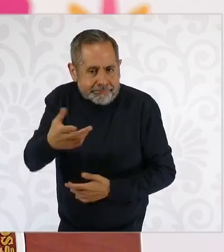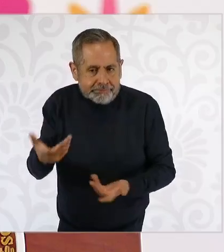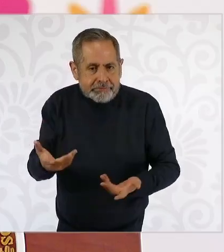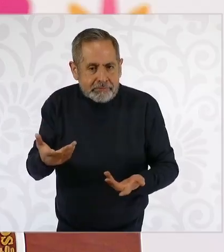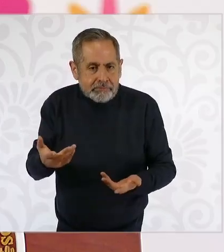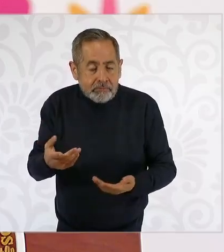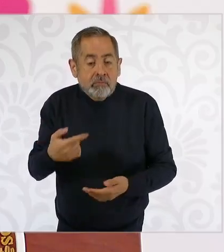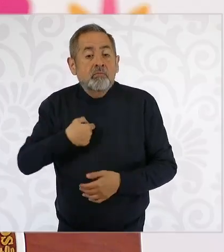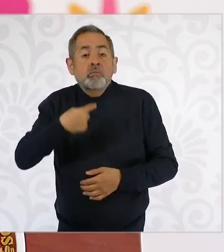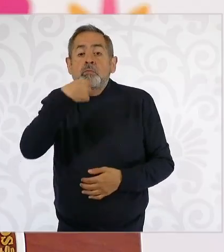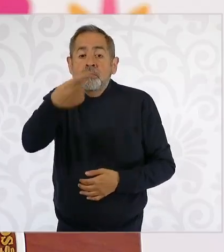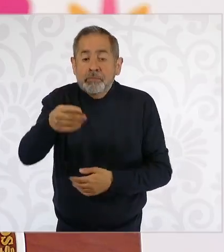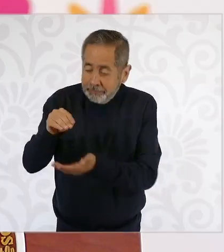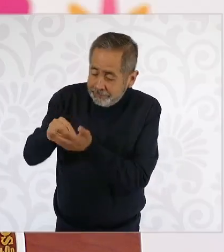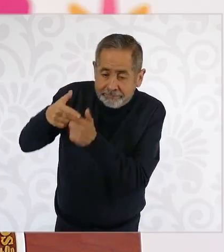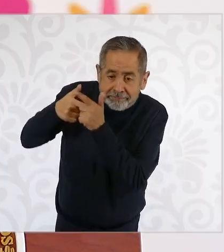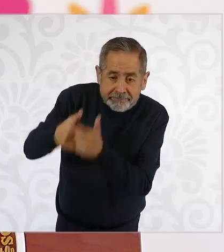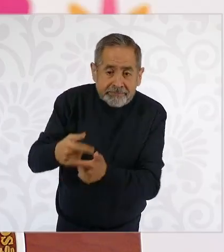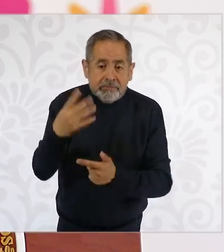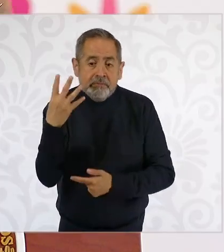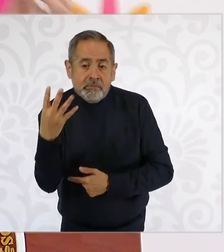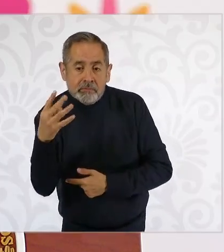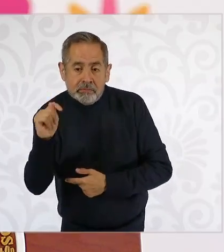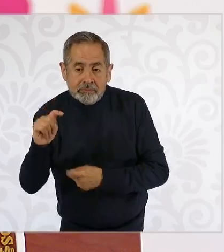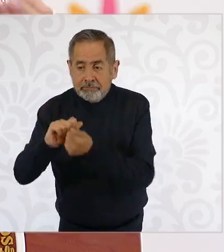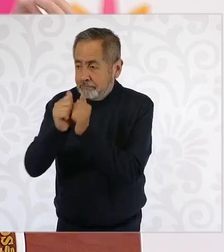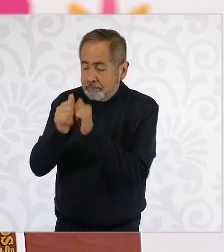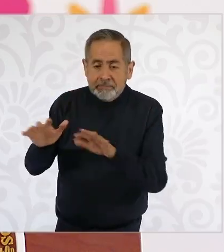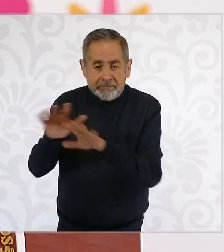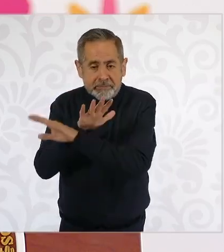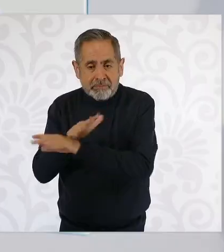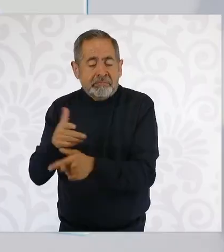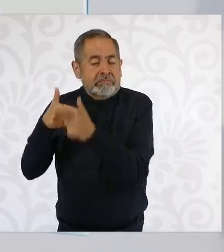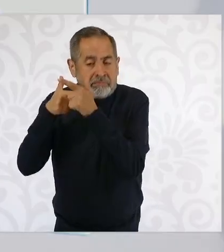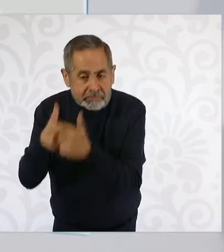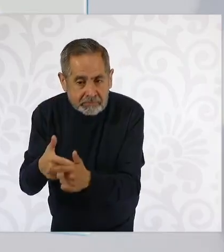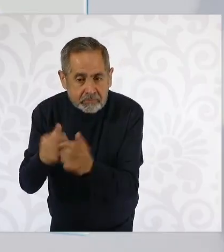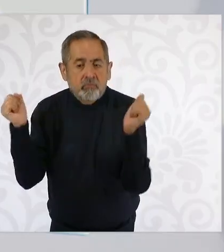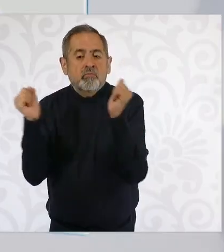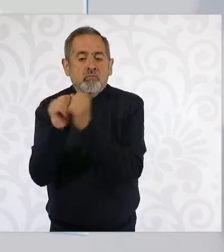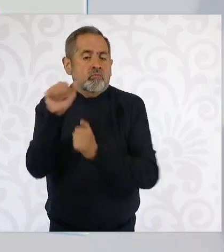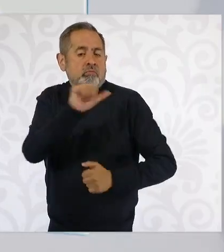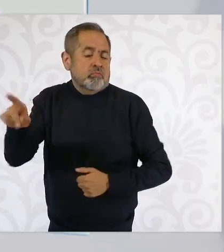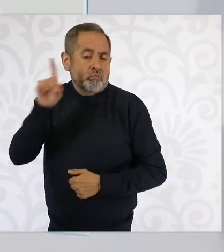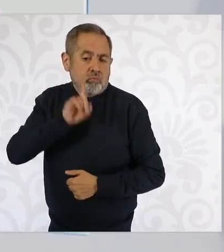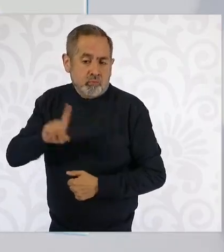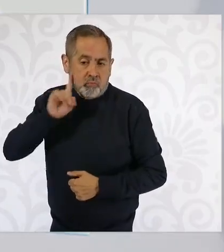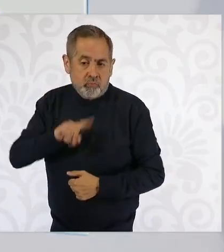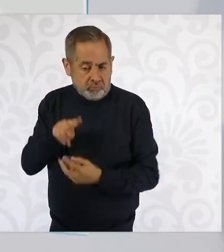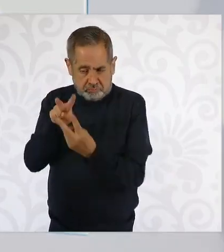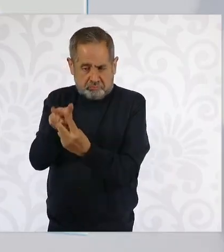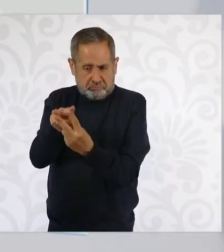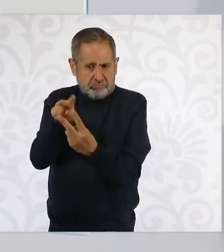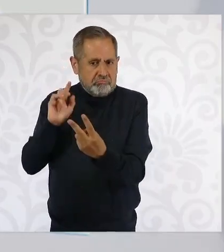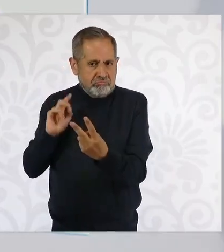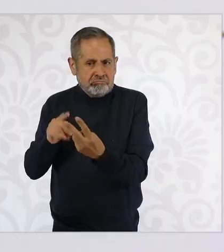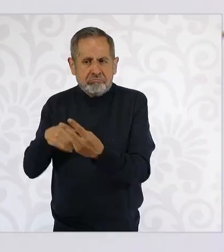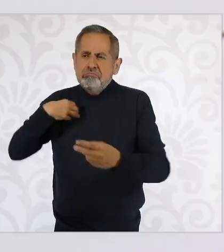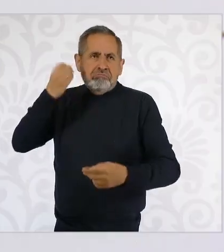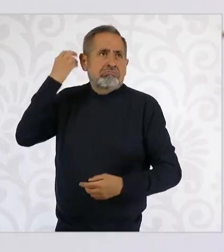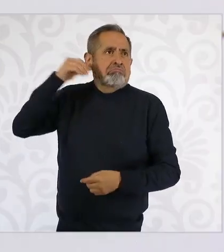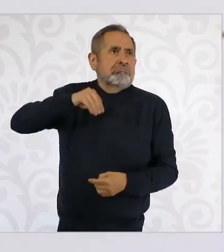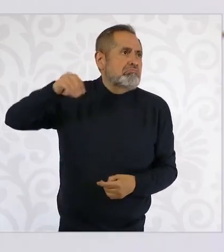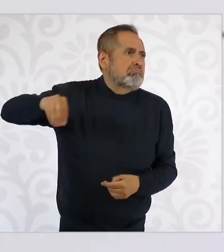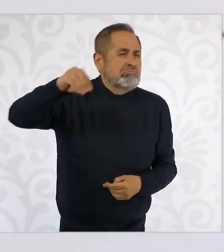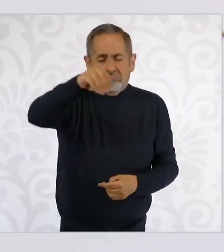va a continuar la cuarta transformación y es tiempo de mujeres fueron. Las dos cosas que dije durante toda la campaña